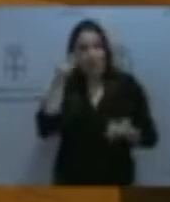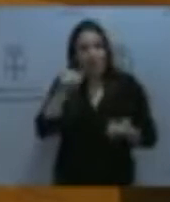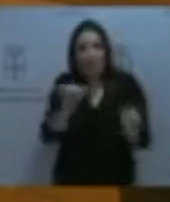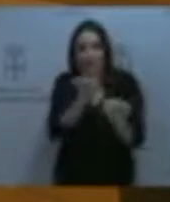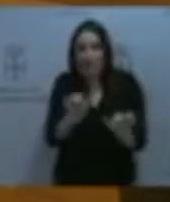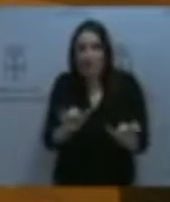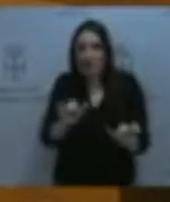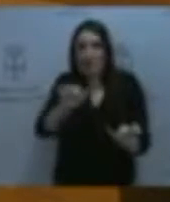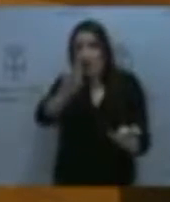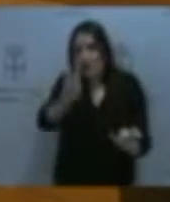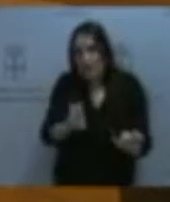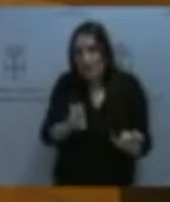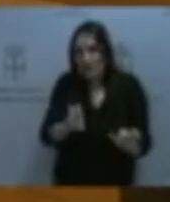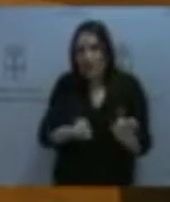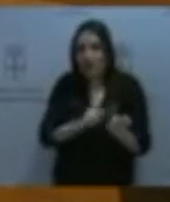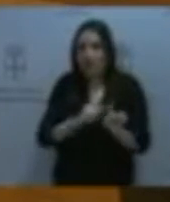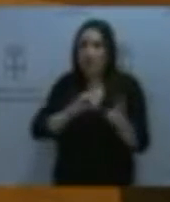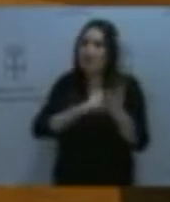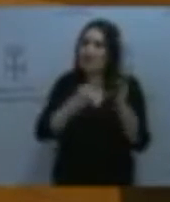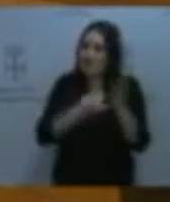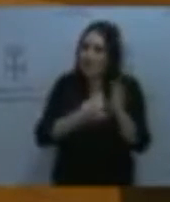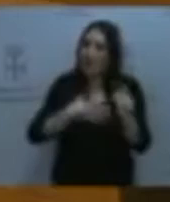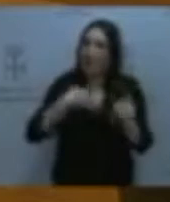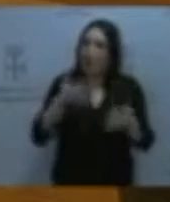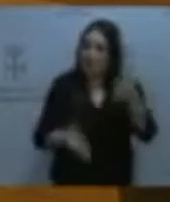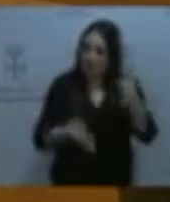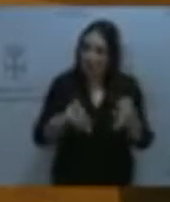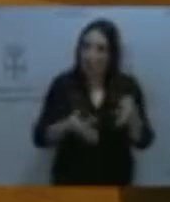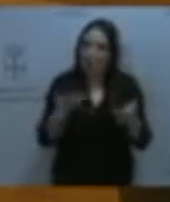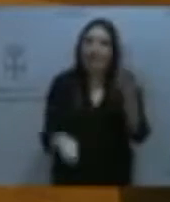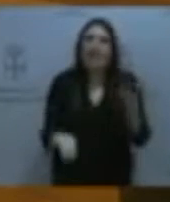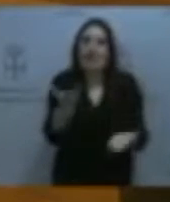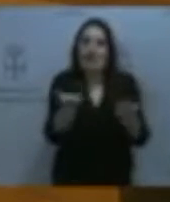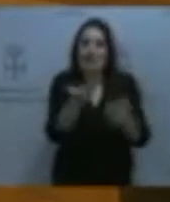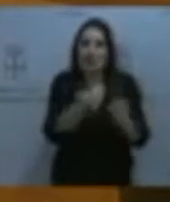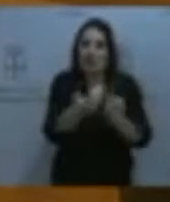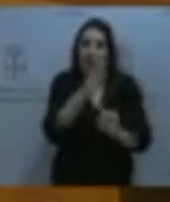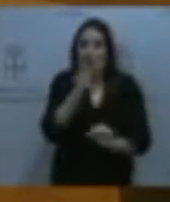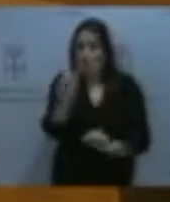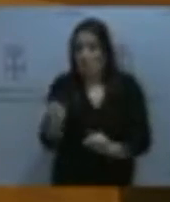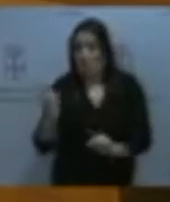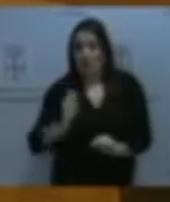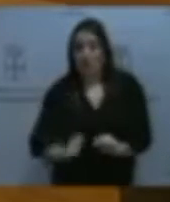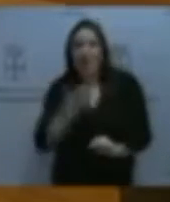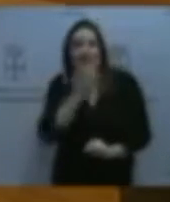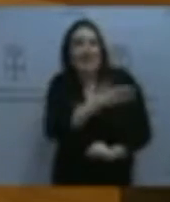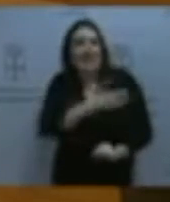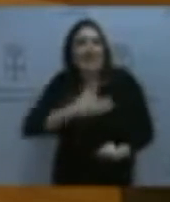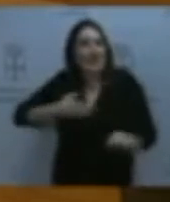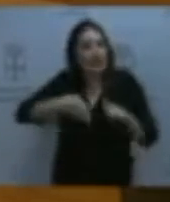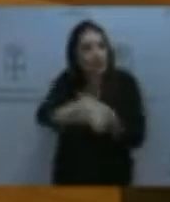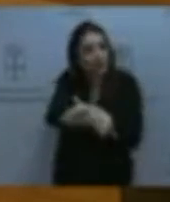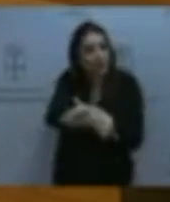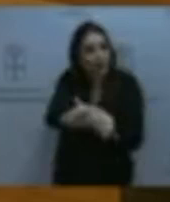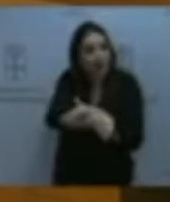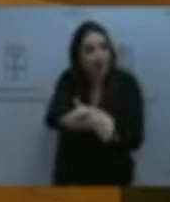manera de que el sistema sea xusto y equilibrado, porque un profesional que quiera acceder después